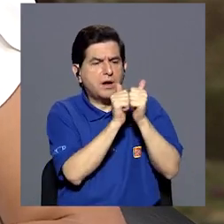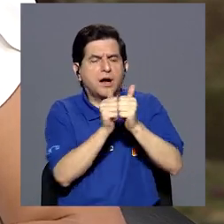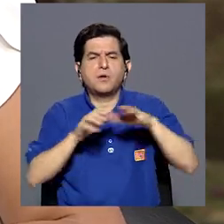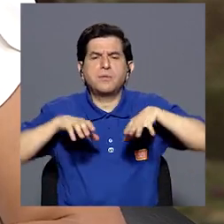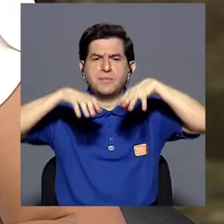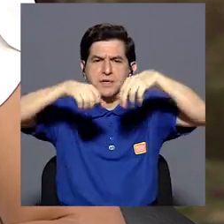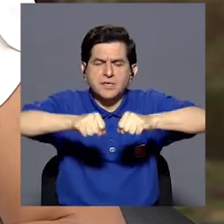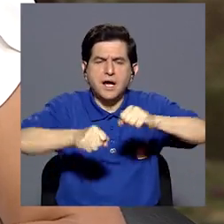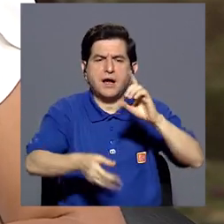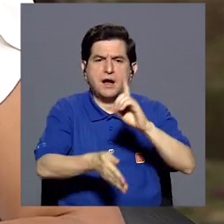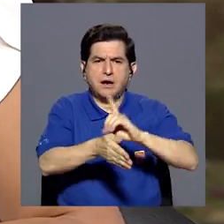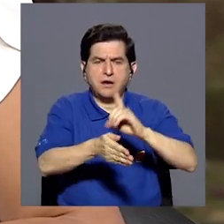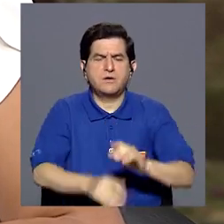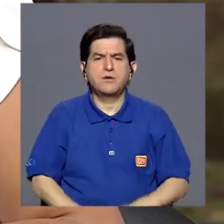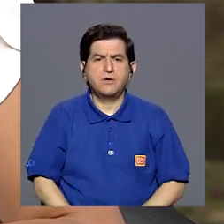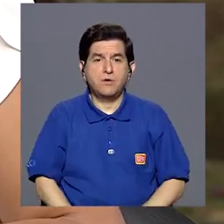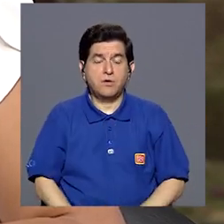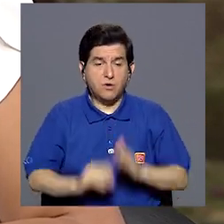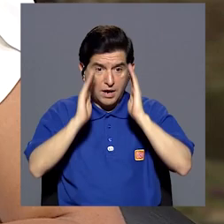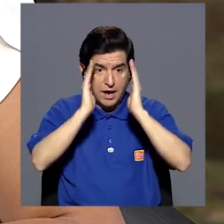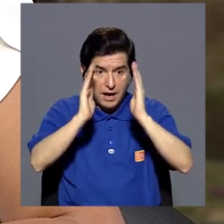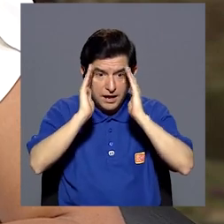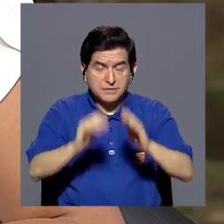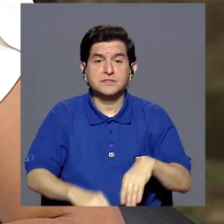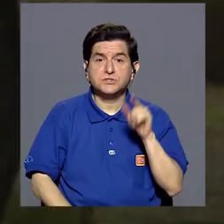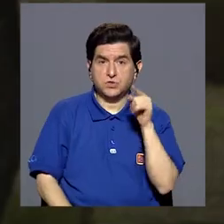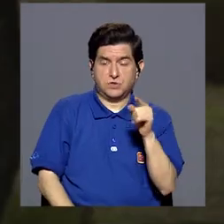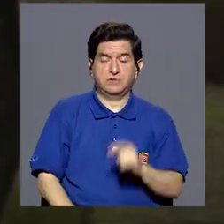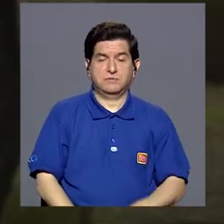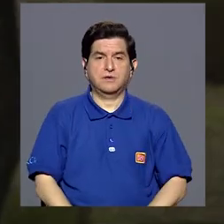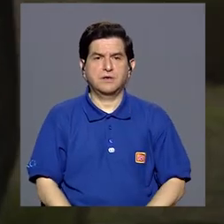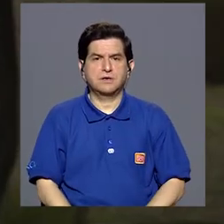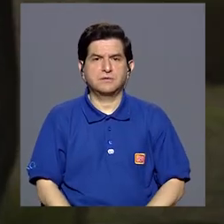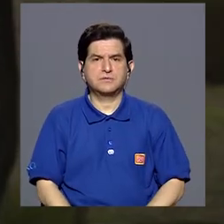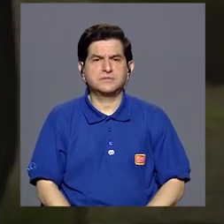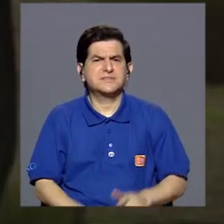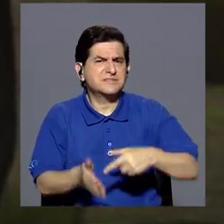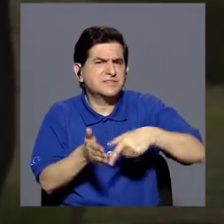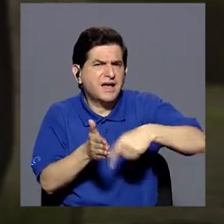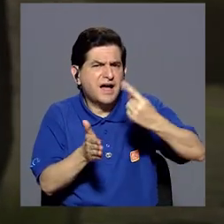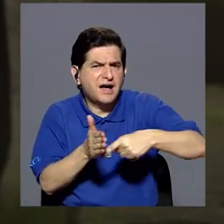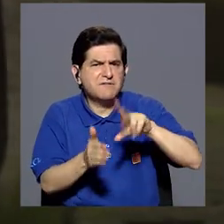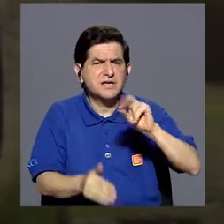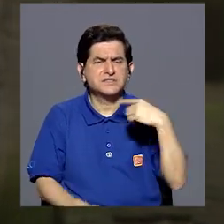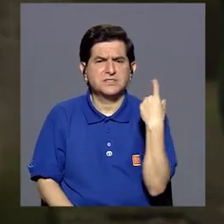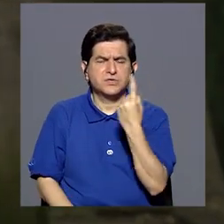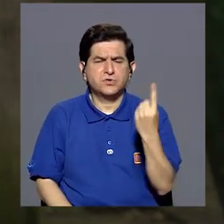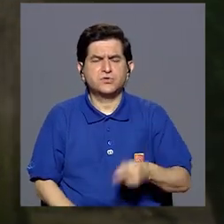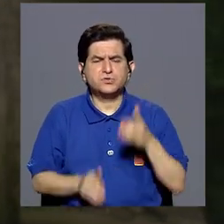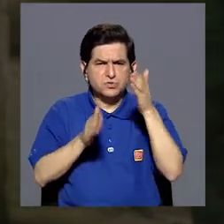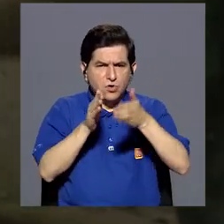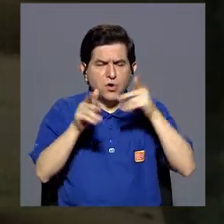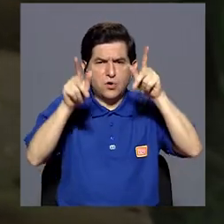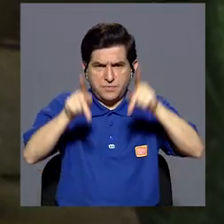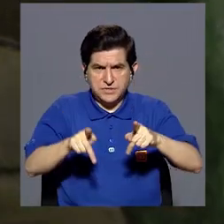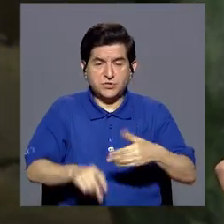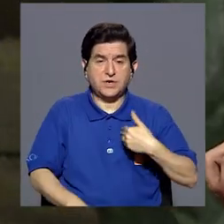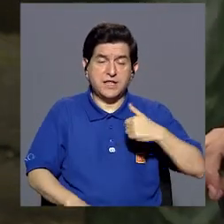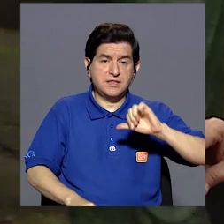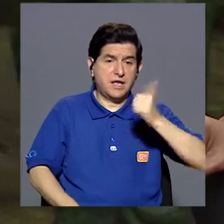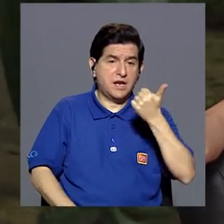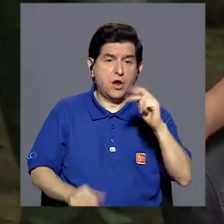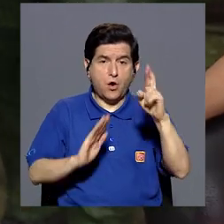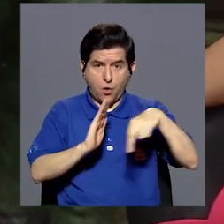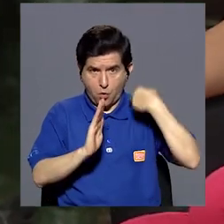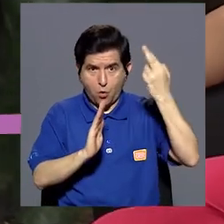ir a las citas médicas, tiene que estar pendiente de él y a veces no está Esa era la pregunta. Entonces, muchas veces no solo cuidar a la persona, ¿verdad? No.